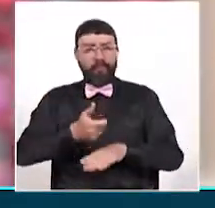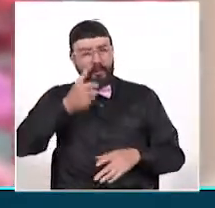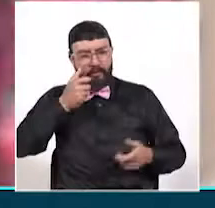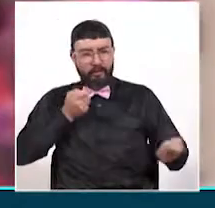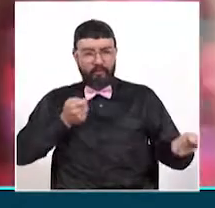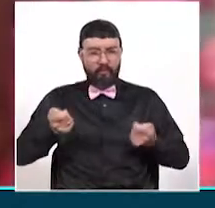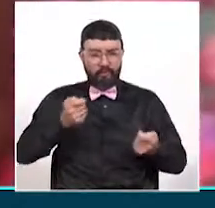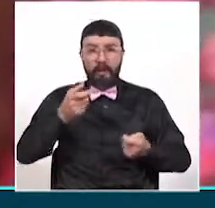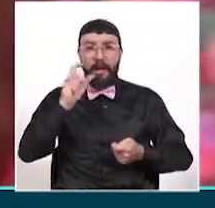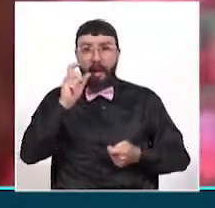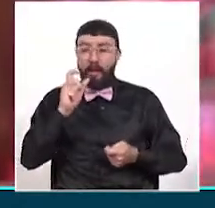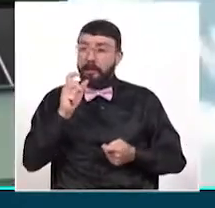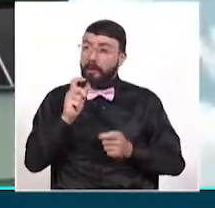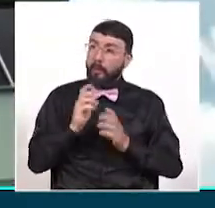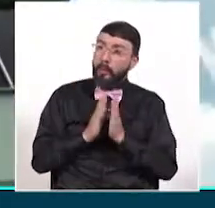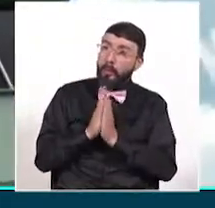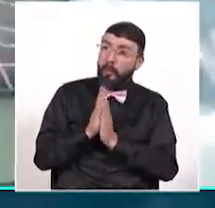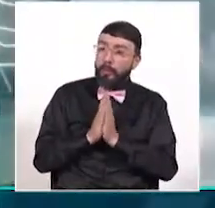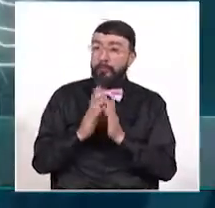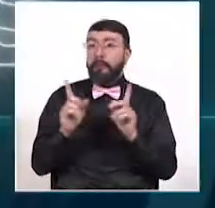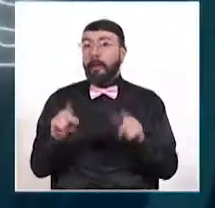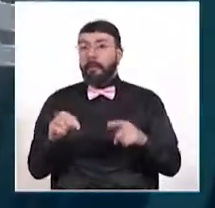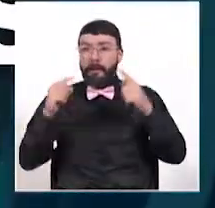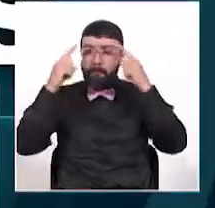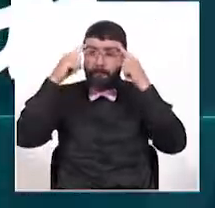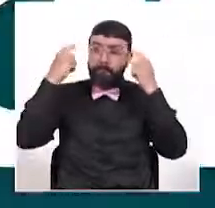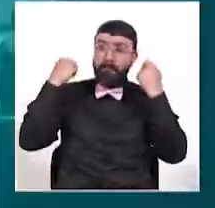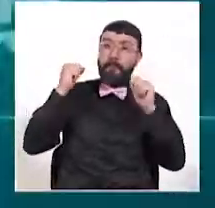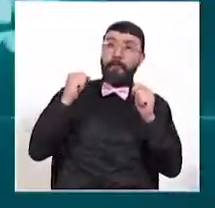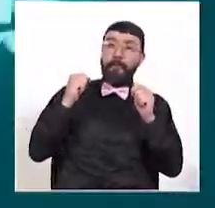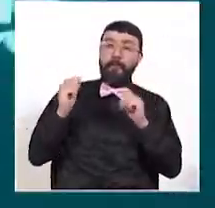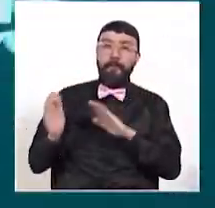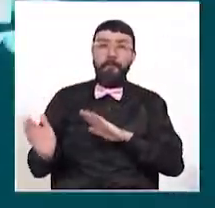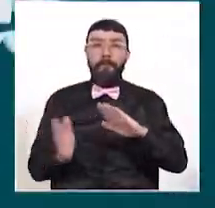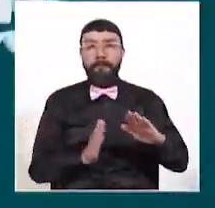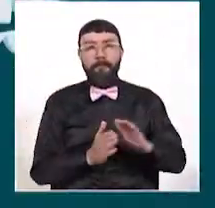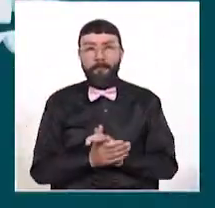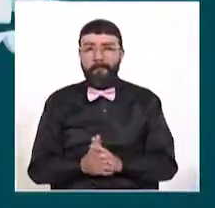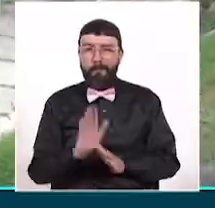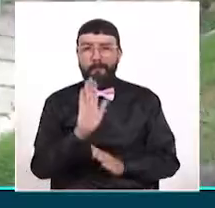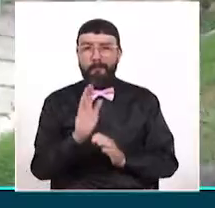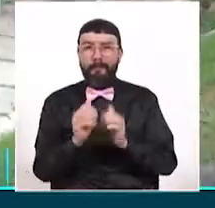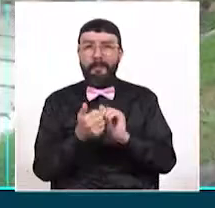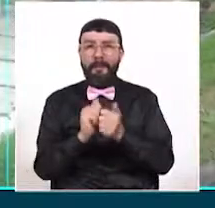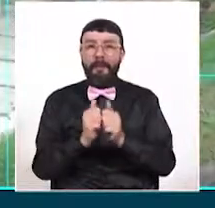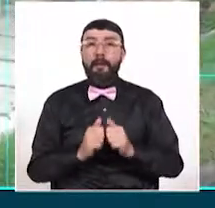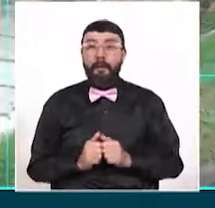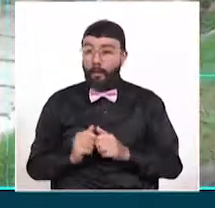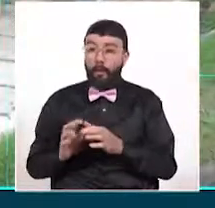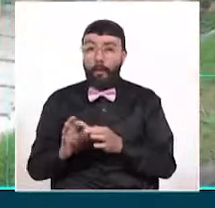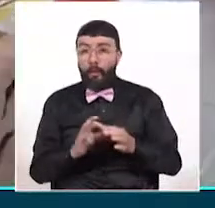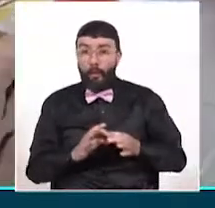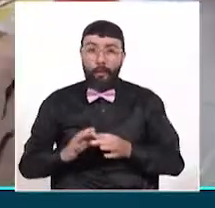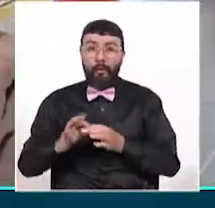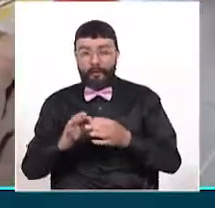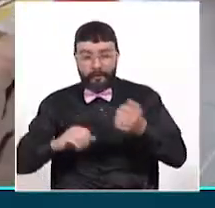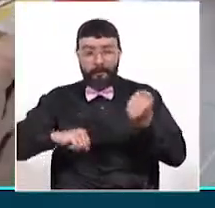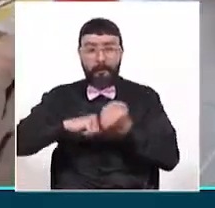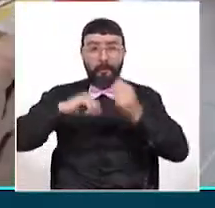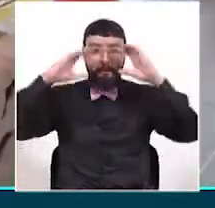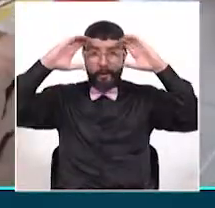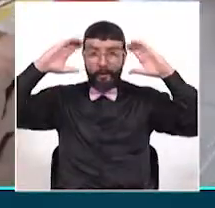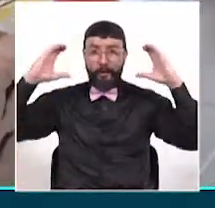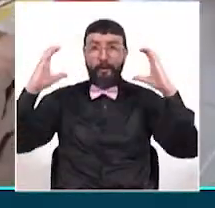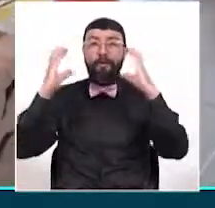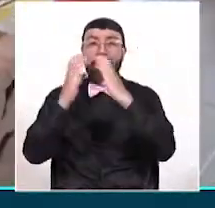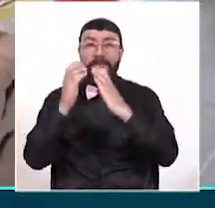genera expectativa y preocupación. En los deportes, unidos por el Coliseo del Café, en